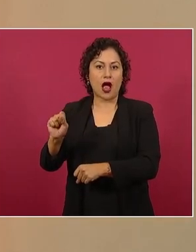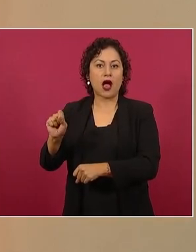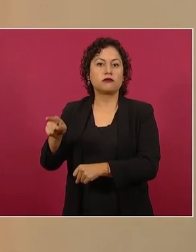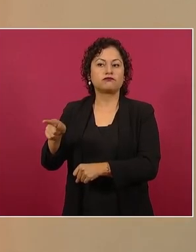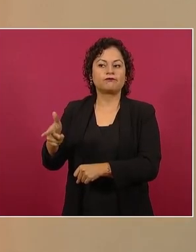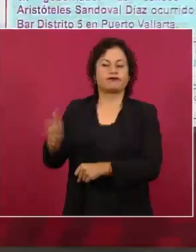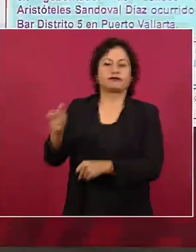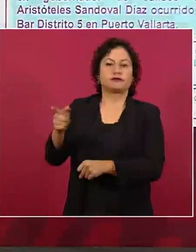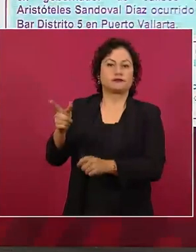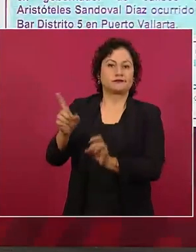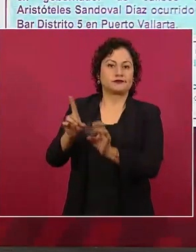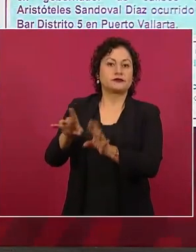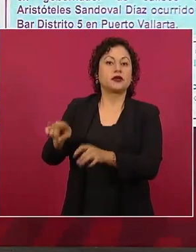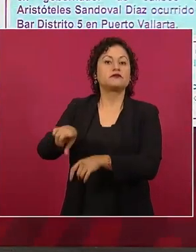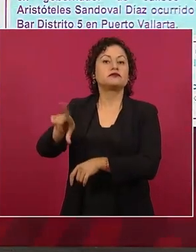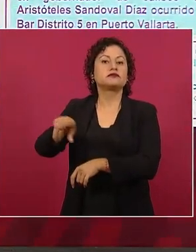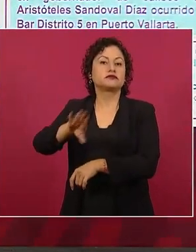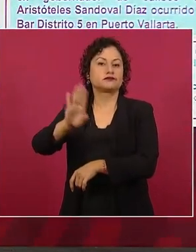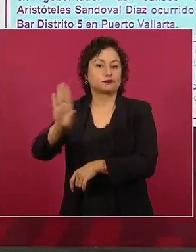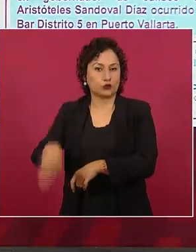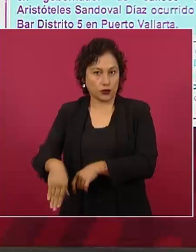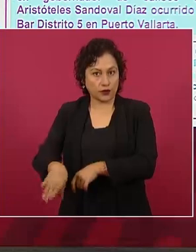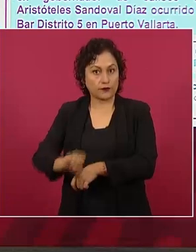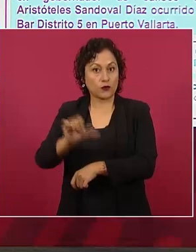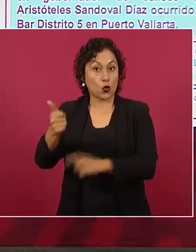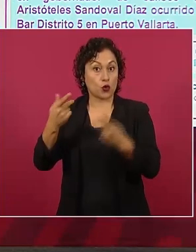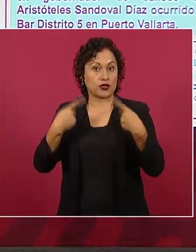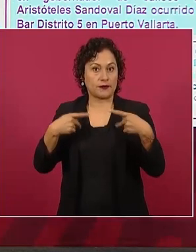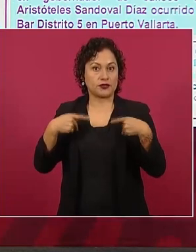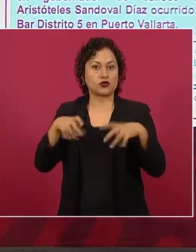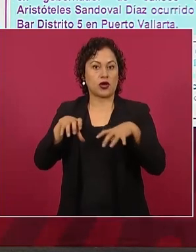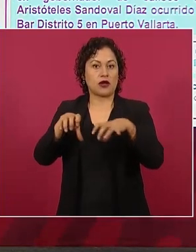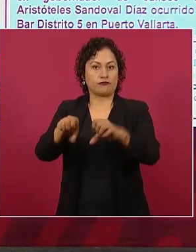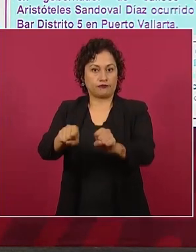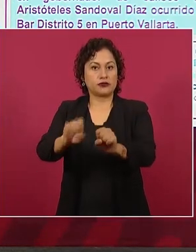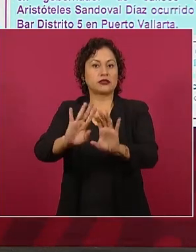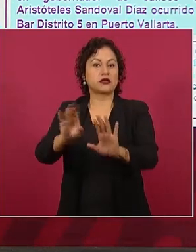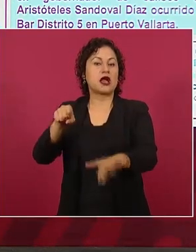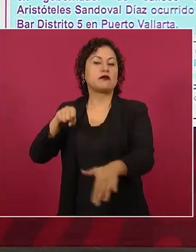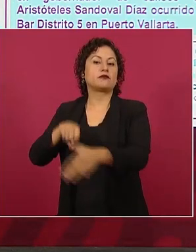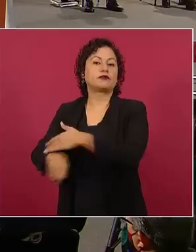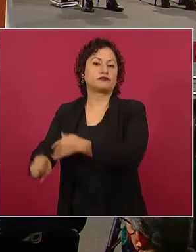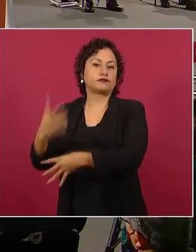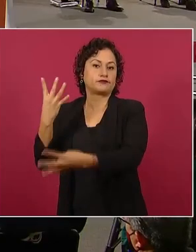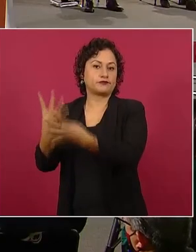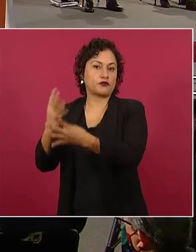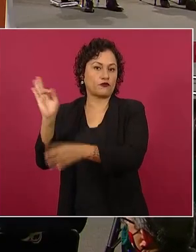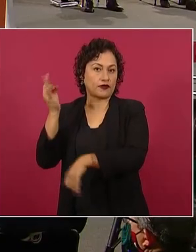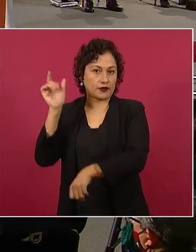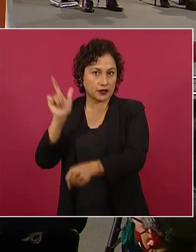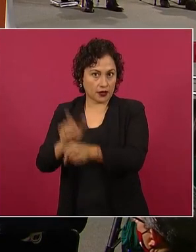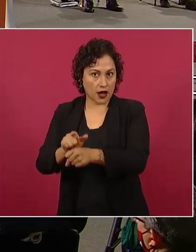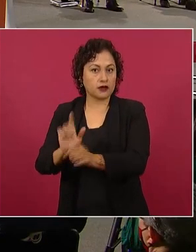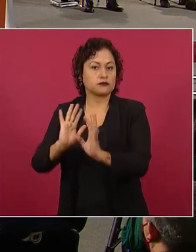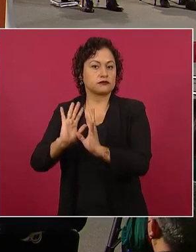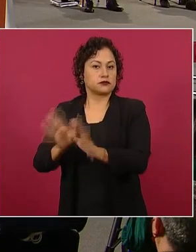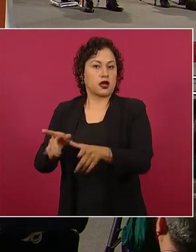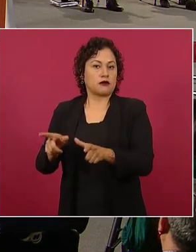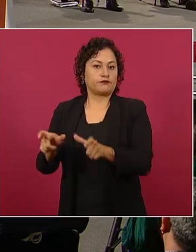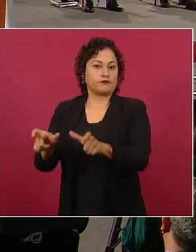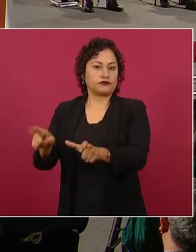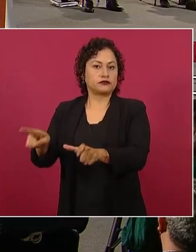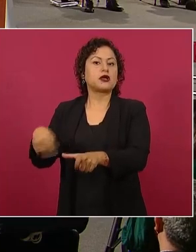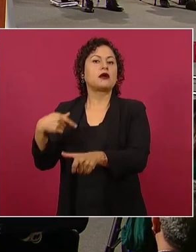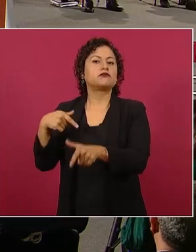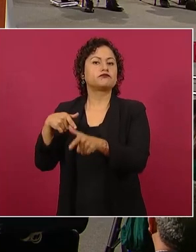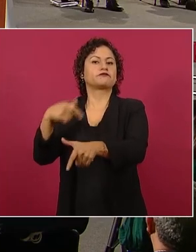fallecería. La otra persona detenida ya está en un penal federal detenido y asegurado y próximo a